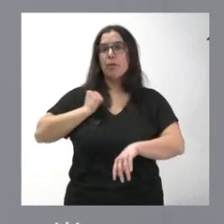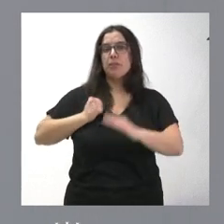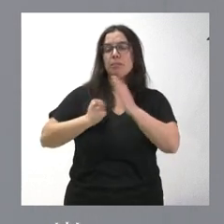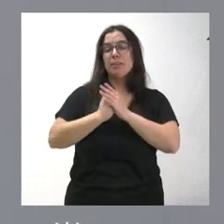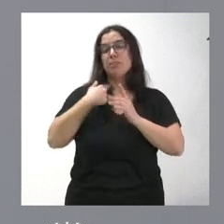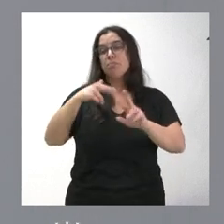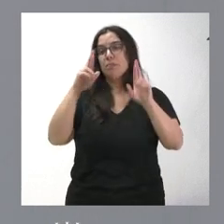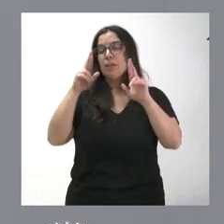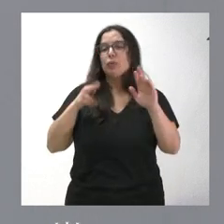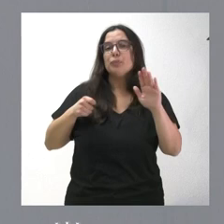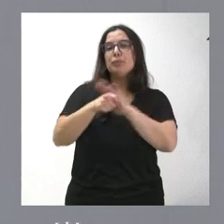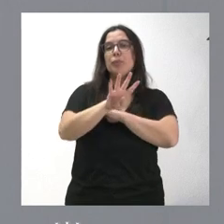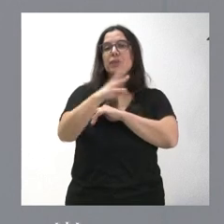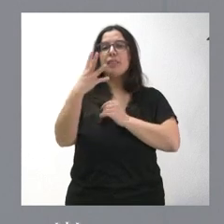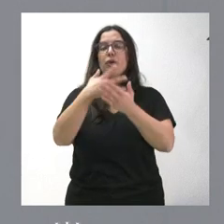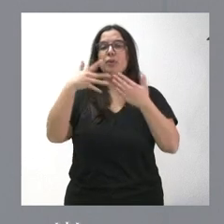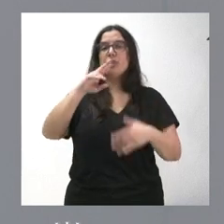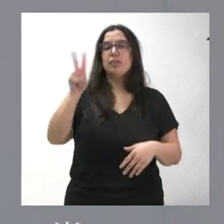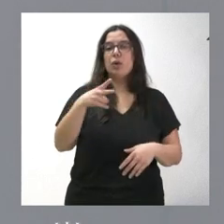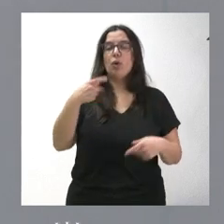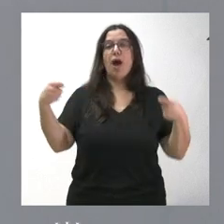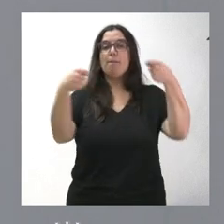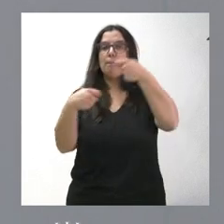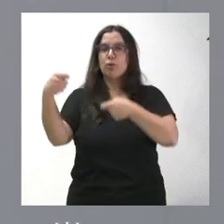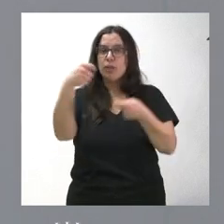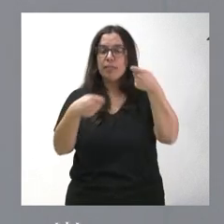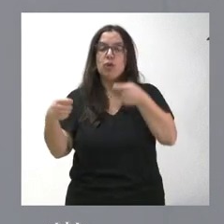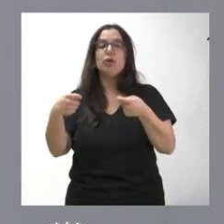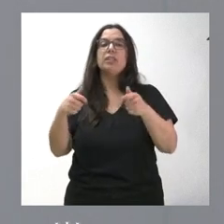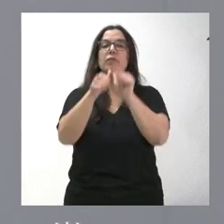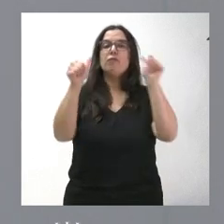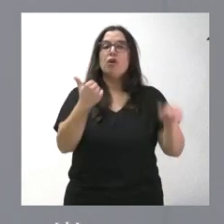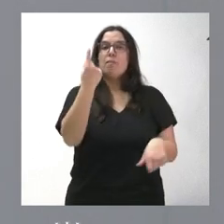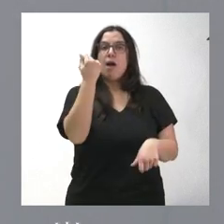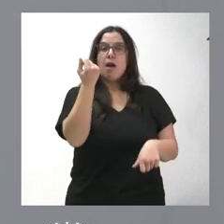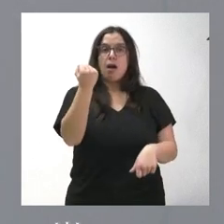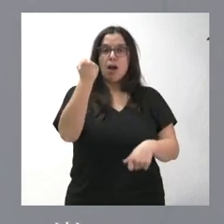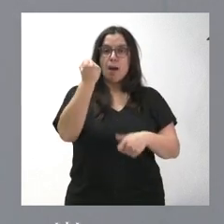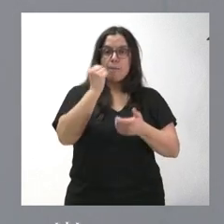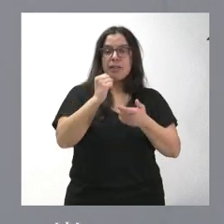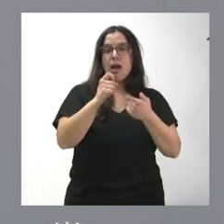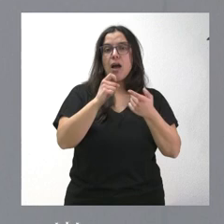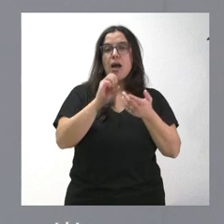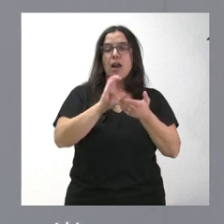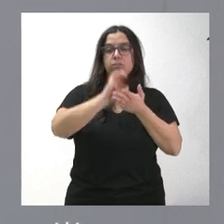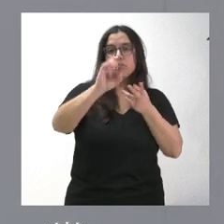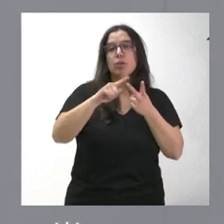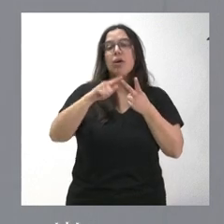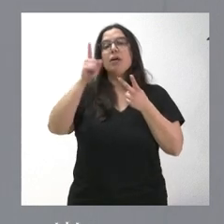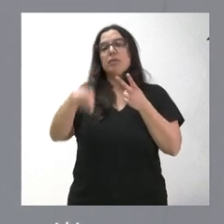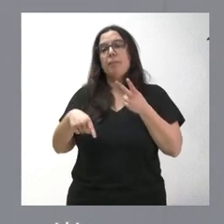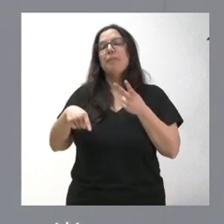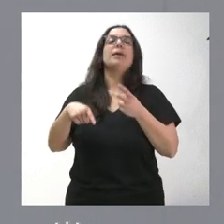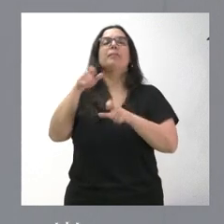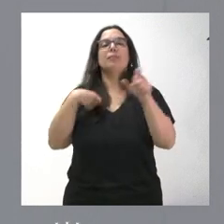millones de euros con estas aportaciones, que son aportaciones tanto en forma de capital social en las compañías como en la